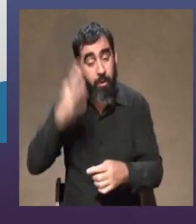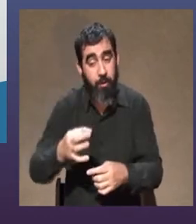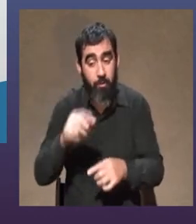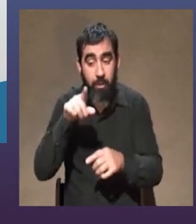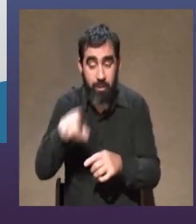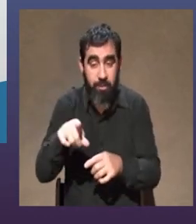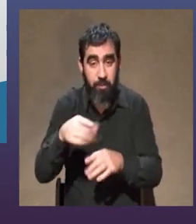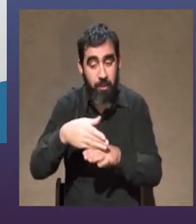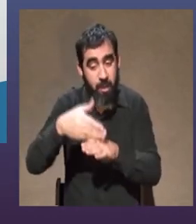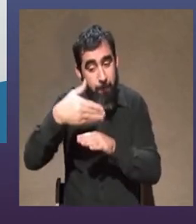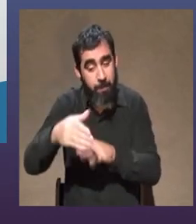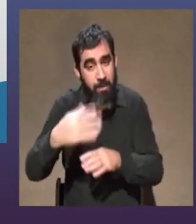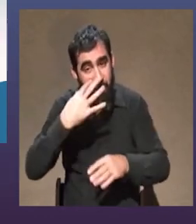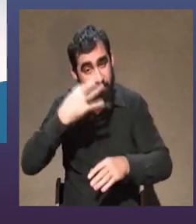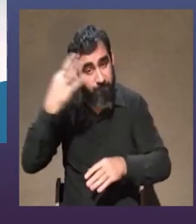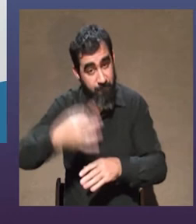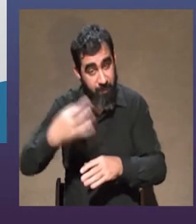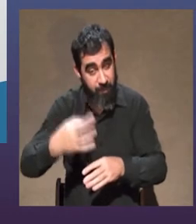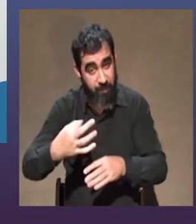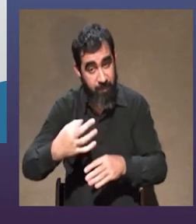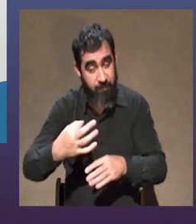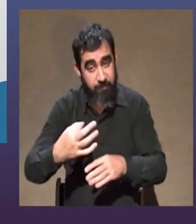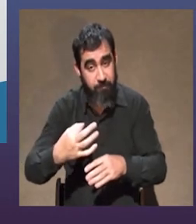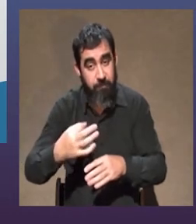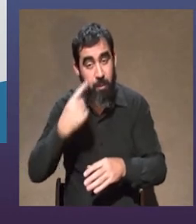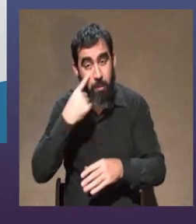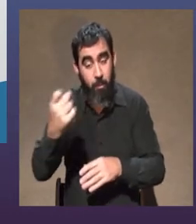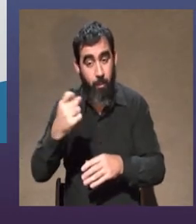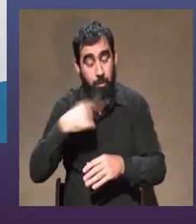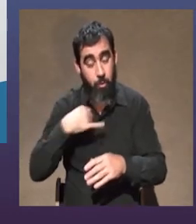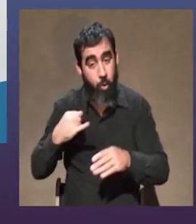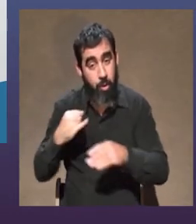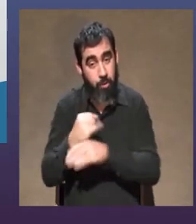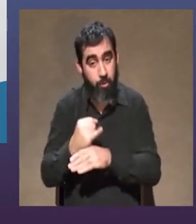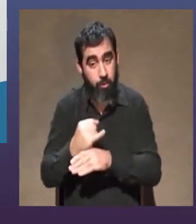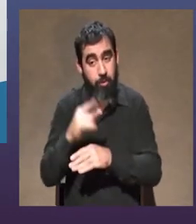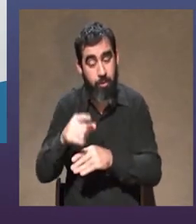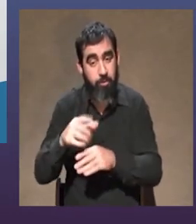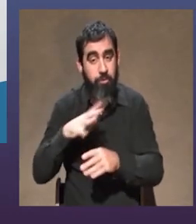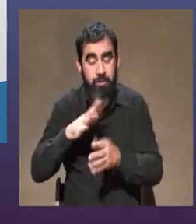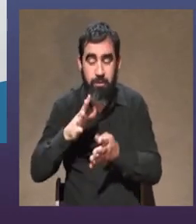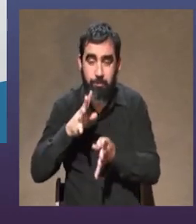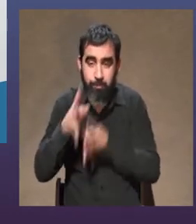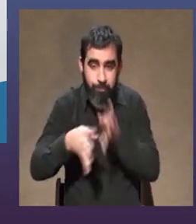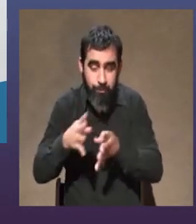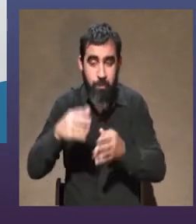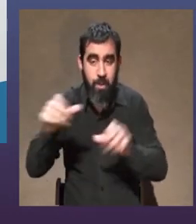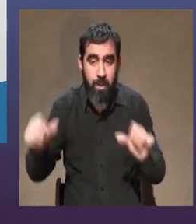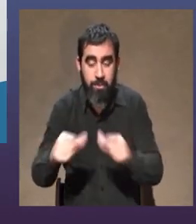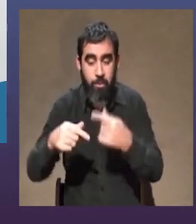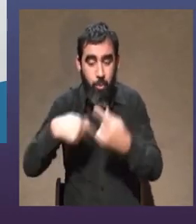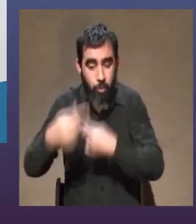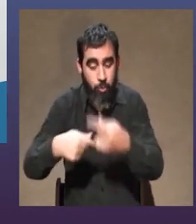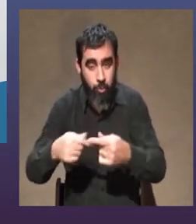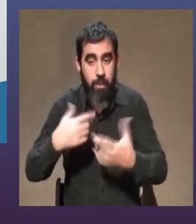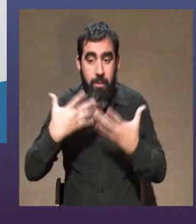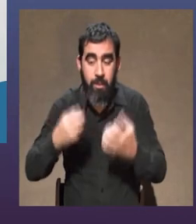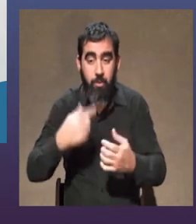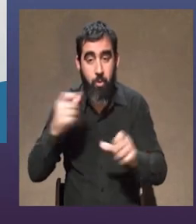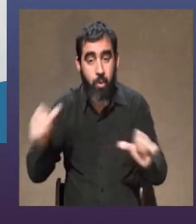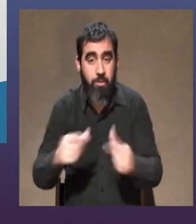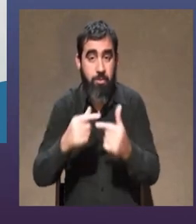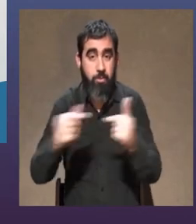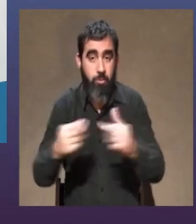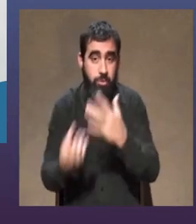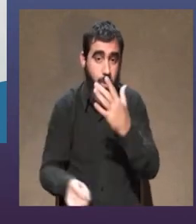eso, de partir de una certeza, darme cuenta que me equivoco es como un motor constante, que me hace seguir queriendo hacer